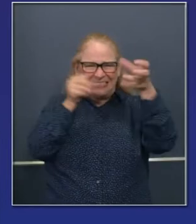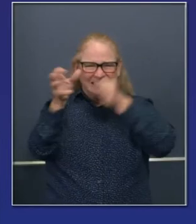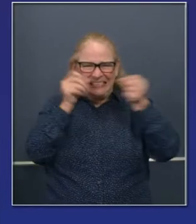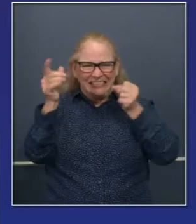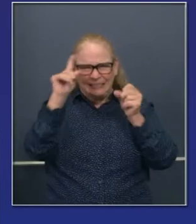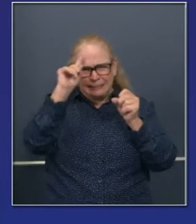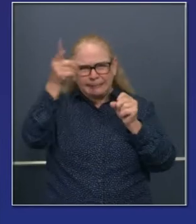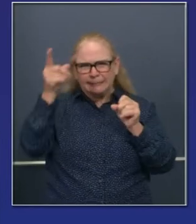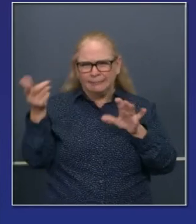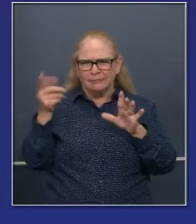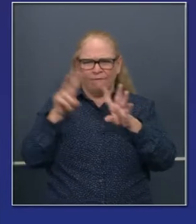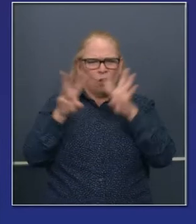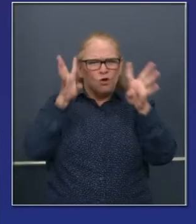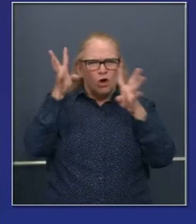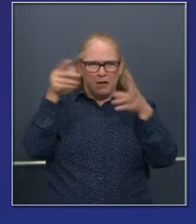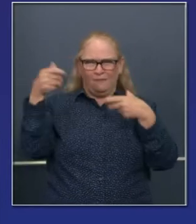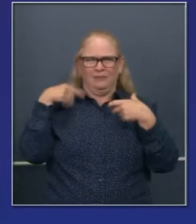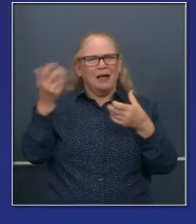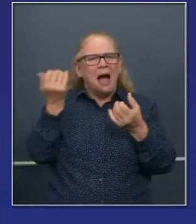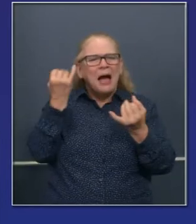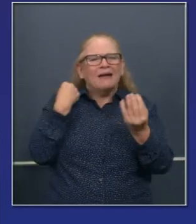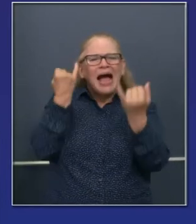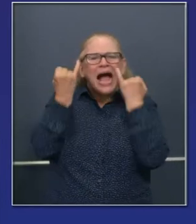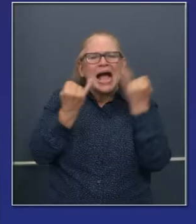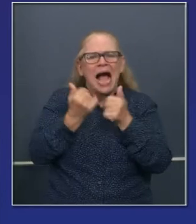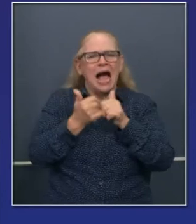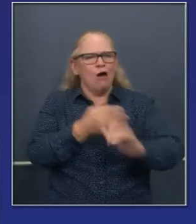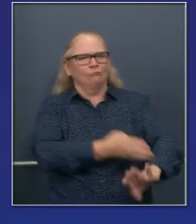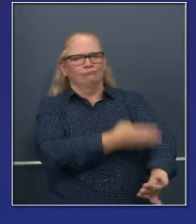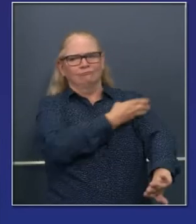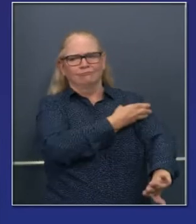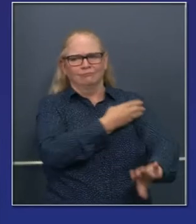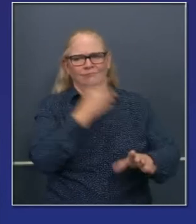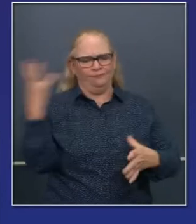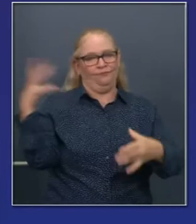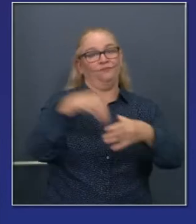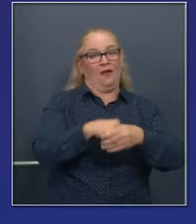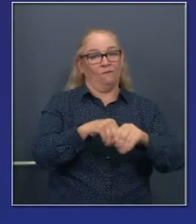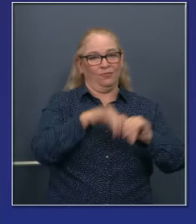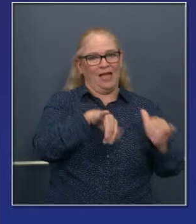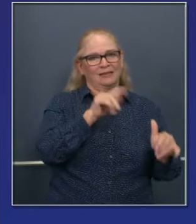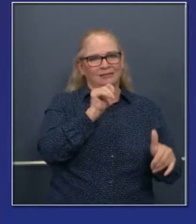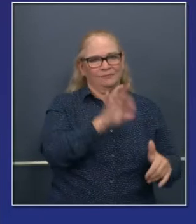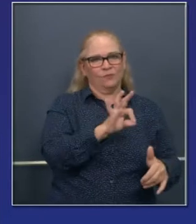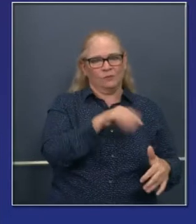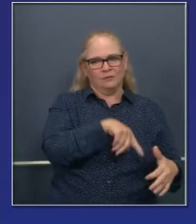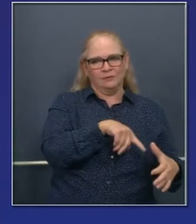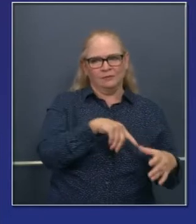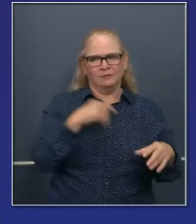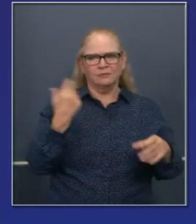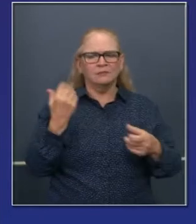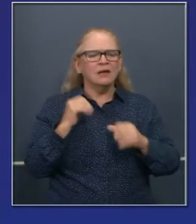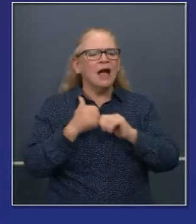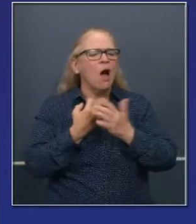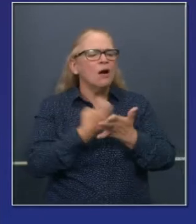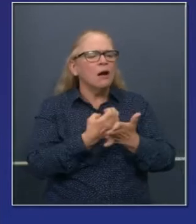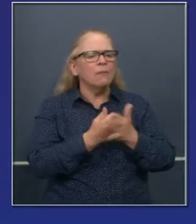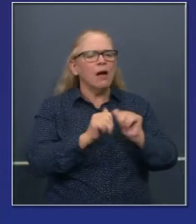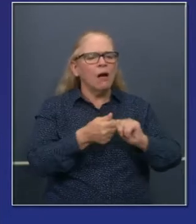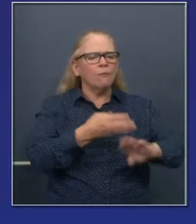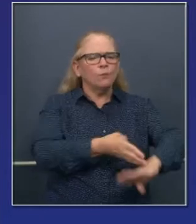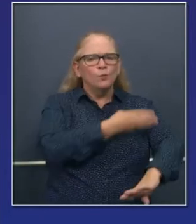empresas en casa, empresas importantes y conocidas. Todas las empresas son importantes en esta recuperación. La idea no es solamente mostrar